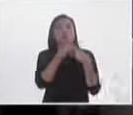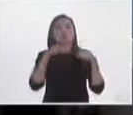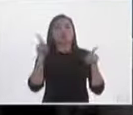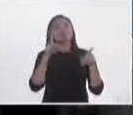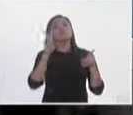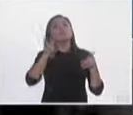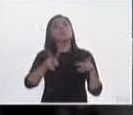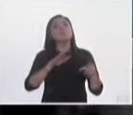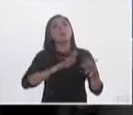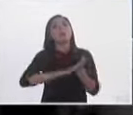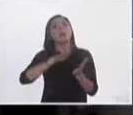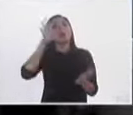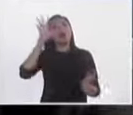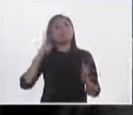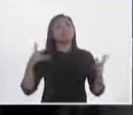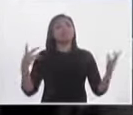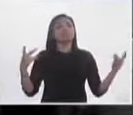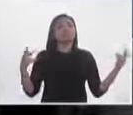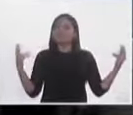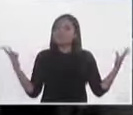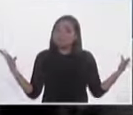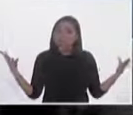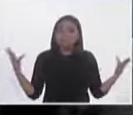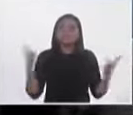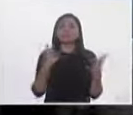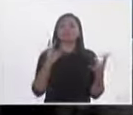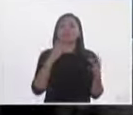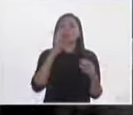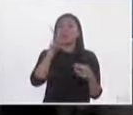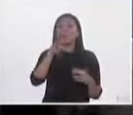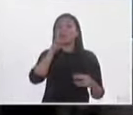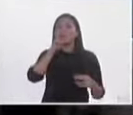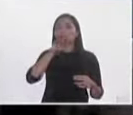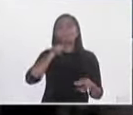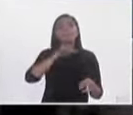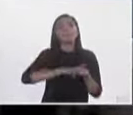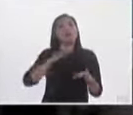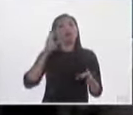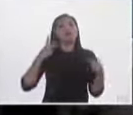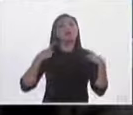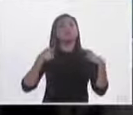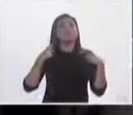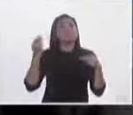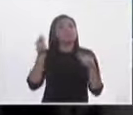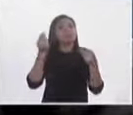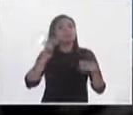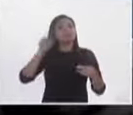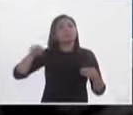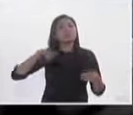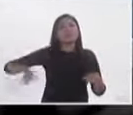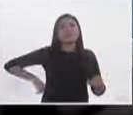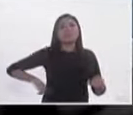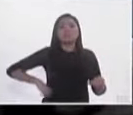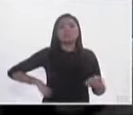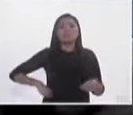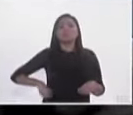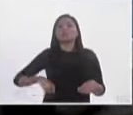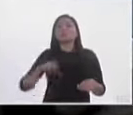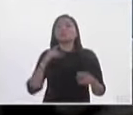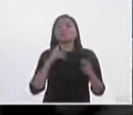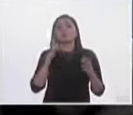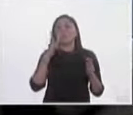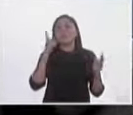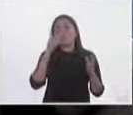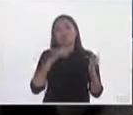superamos el índice de participación política, en Jalisco estábamos más arriba de la media. Es decir, tuvimos un millón y medio de funcionarios de